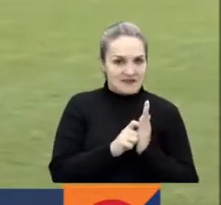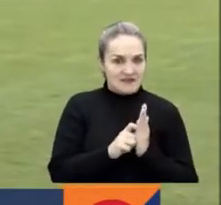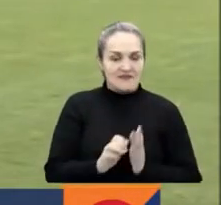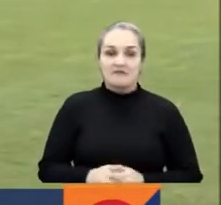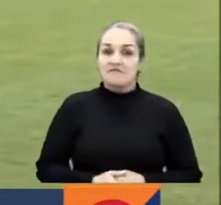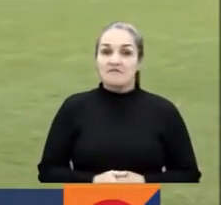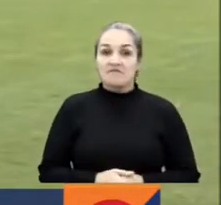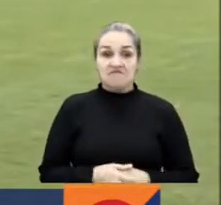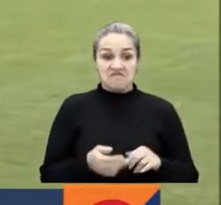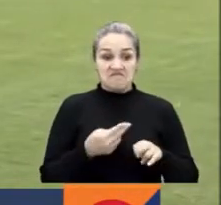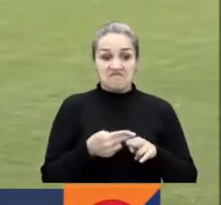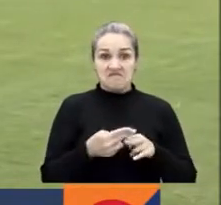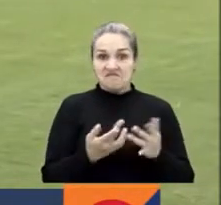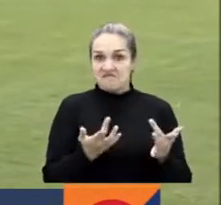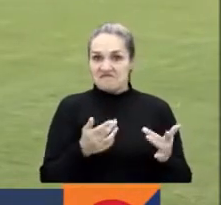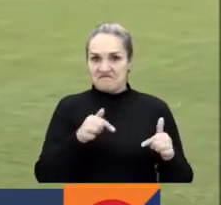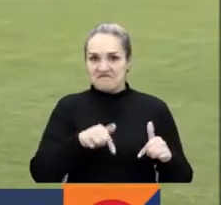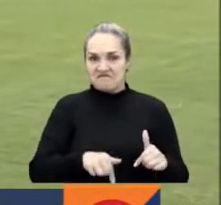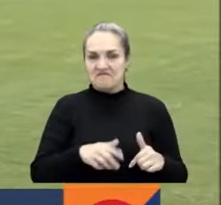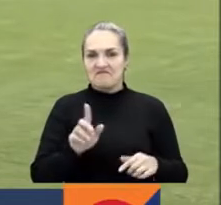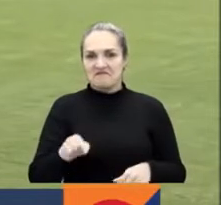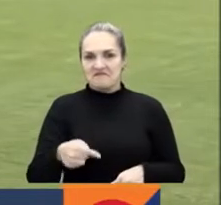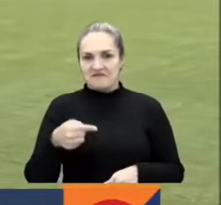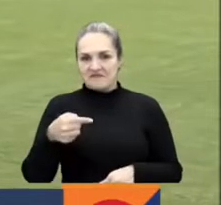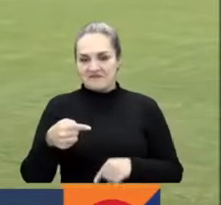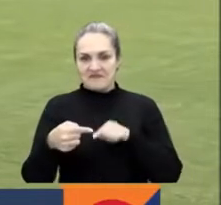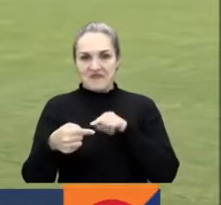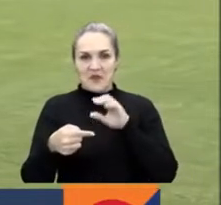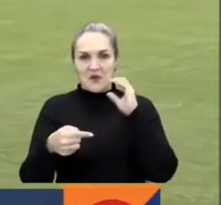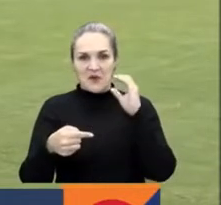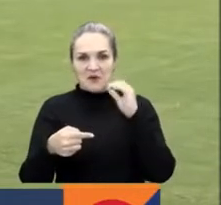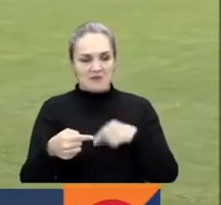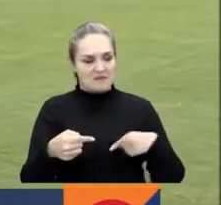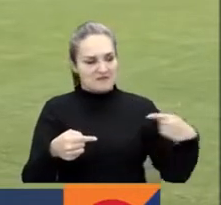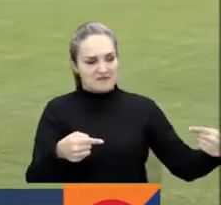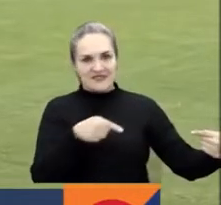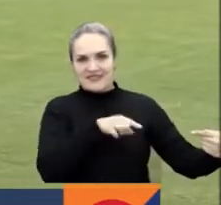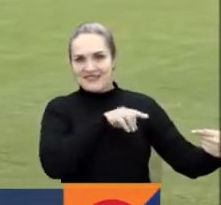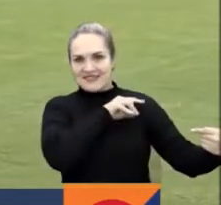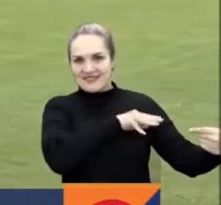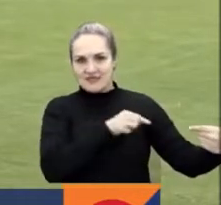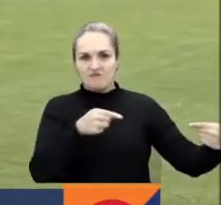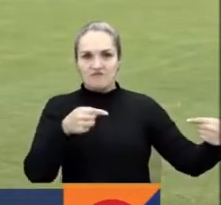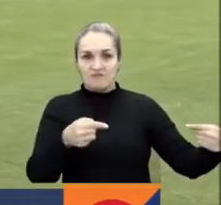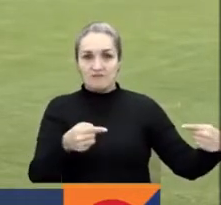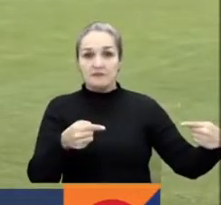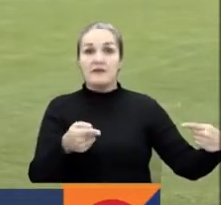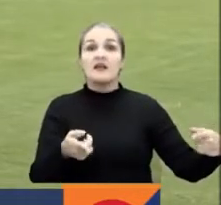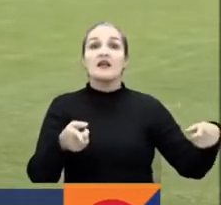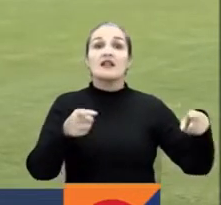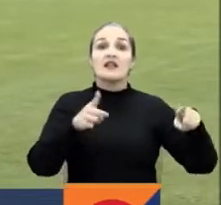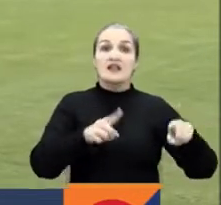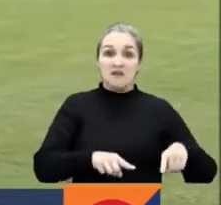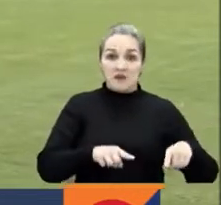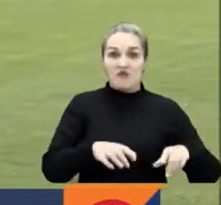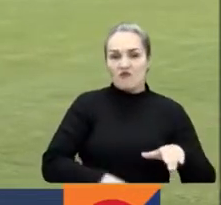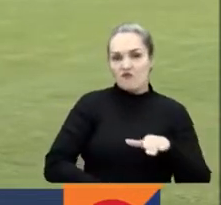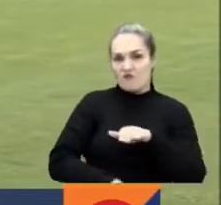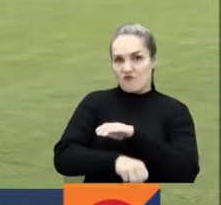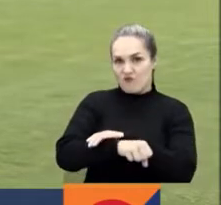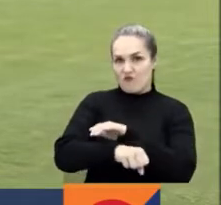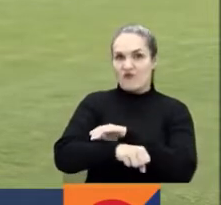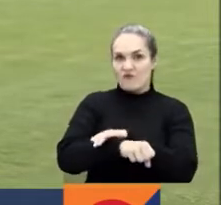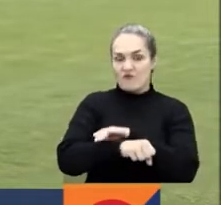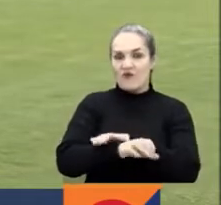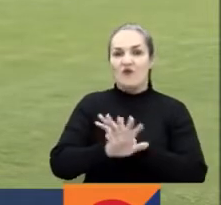Esperaremos ese compromiso aquí entre la selección, Colombia y Chile. En Armenia también tendremos fútbol. Estoy ya finalizando la